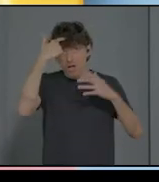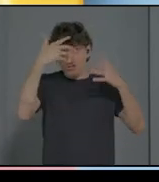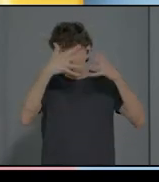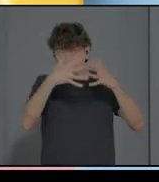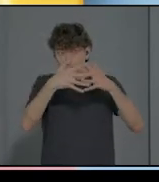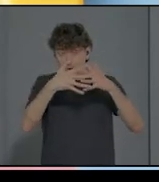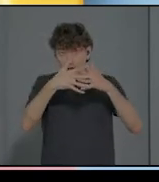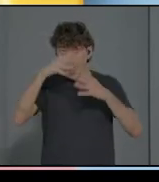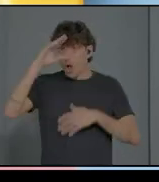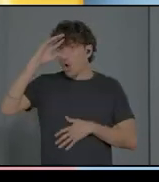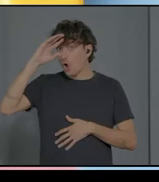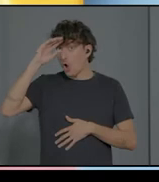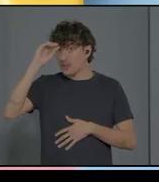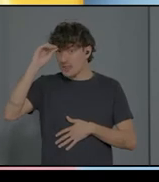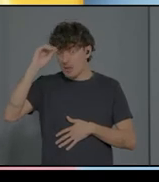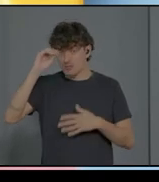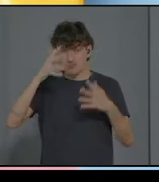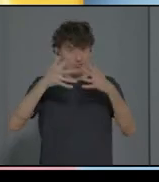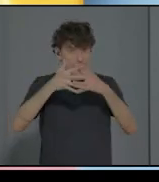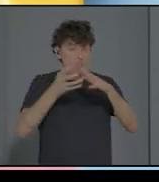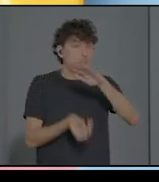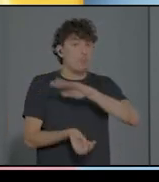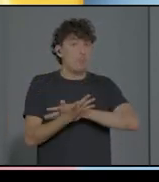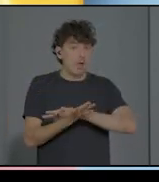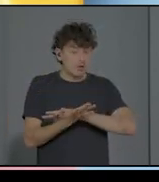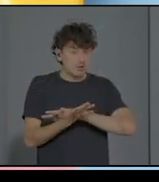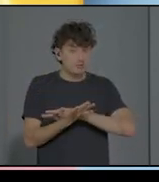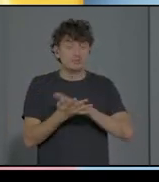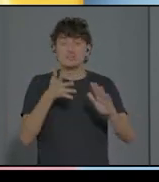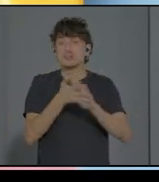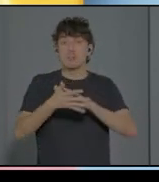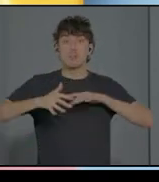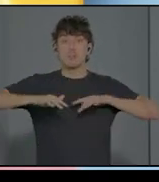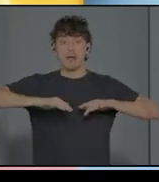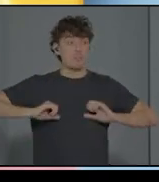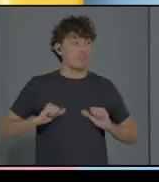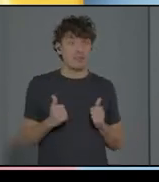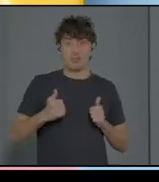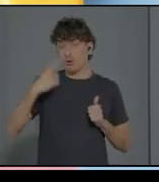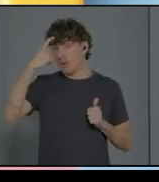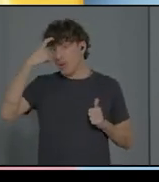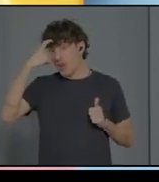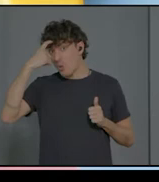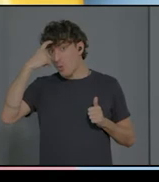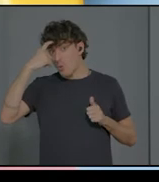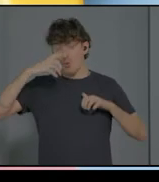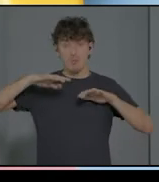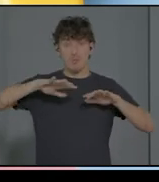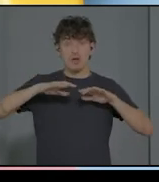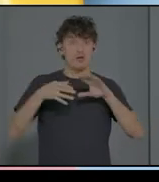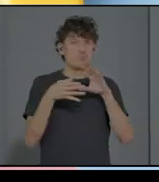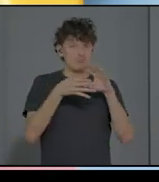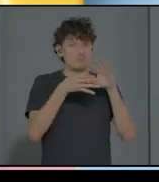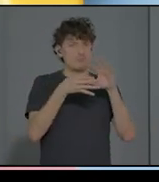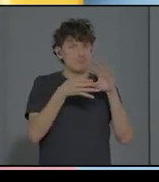conlleva la activación inicial de los neuronas que se conectarán más tarde en